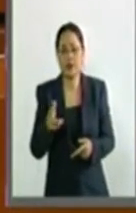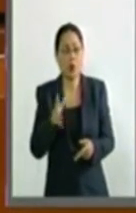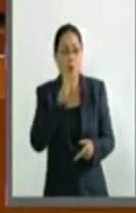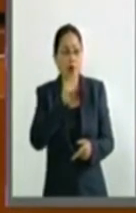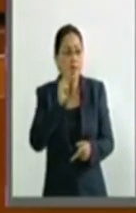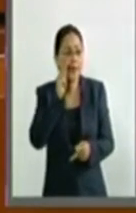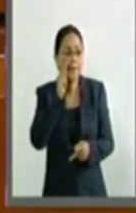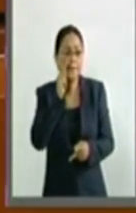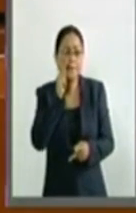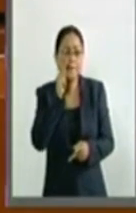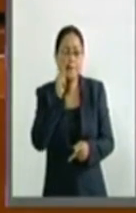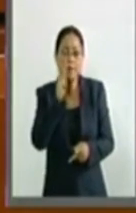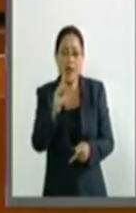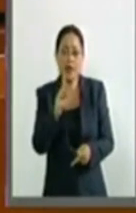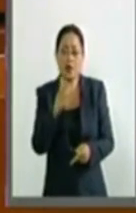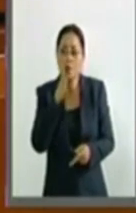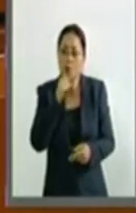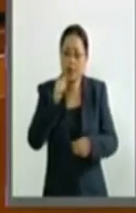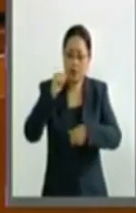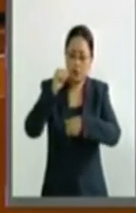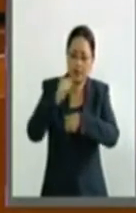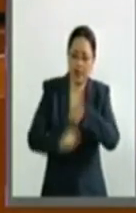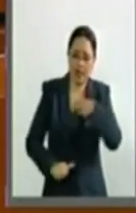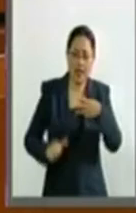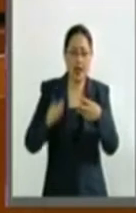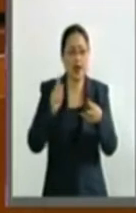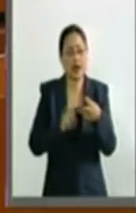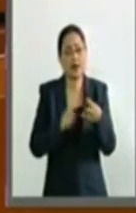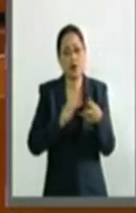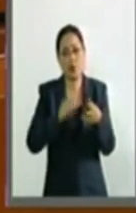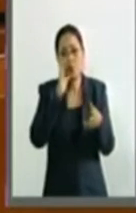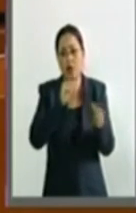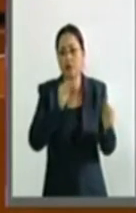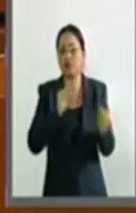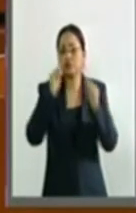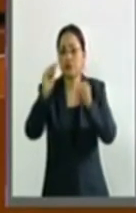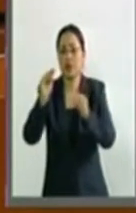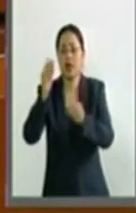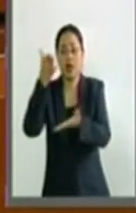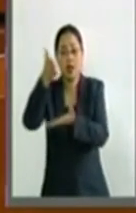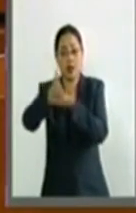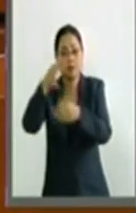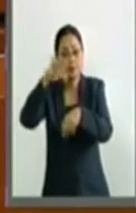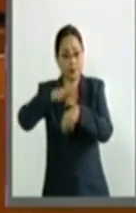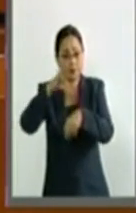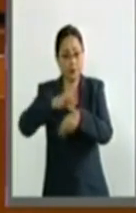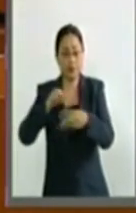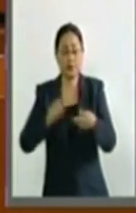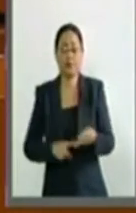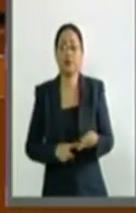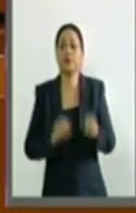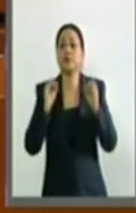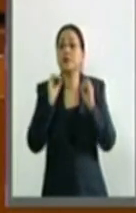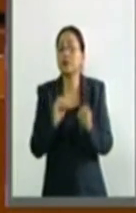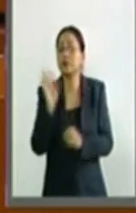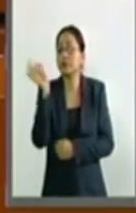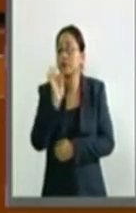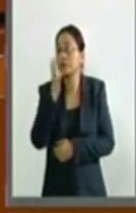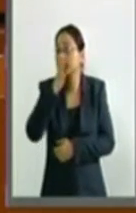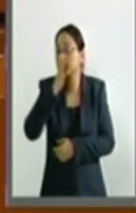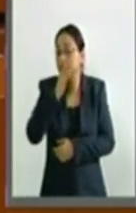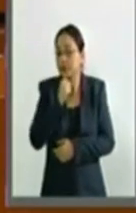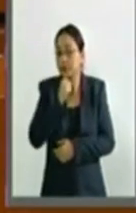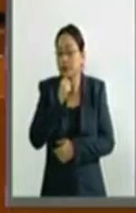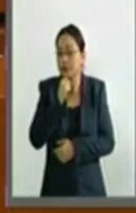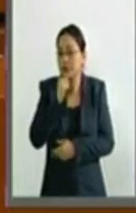pueden ser operados, que no pueden trasladarse al servicio médico, o que peor aún, pueden ni siquiera llevarse